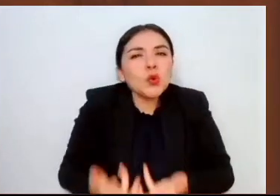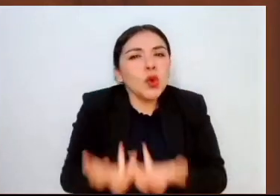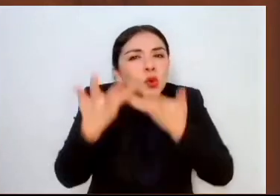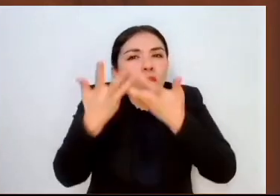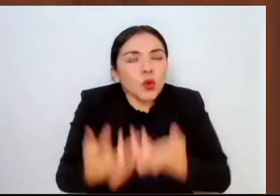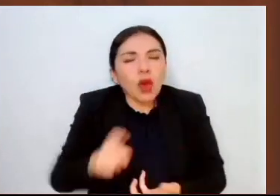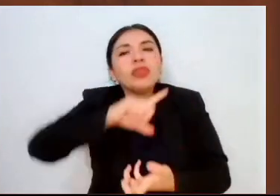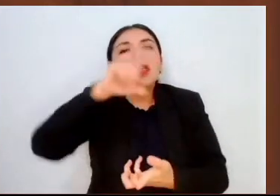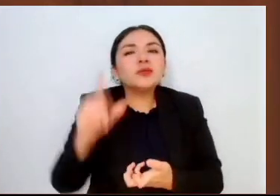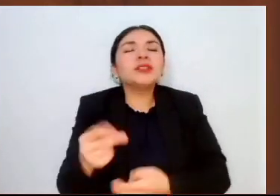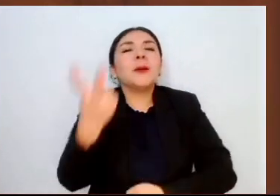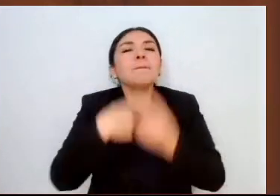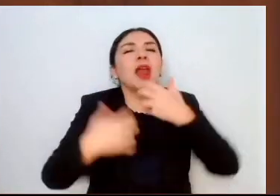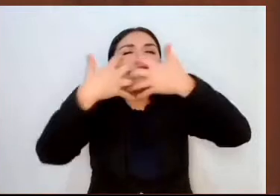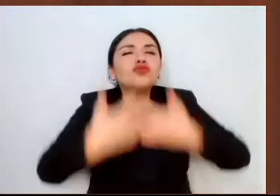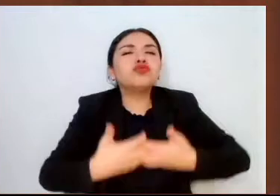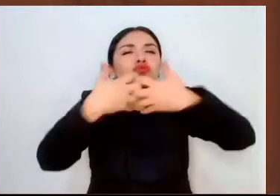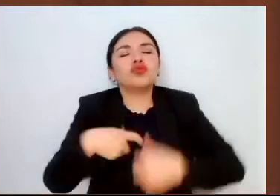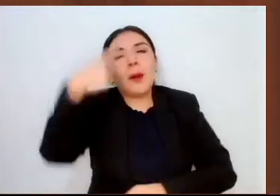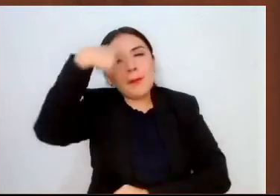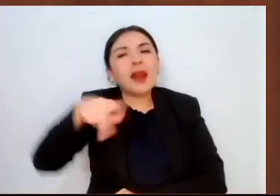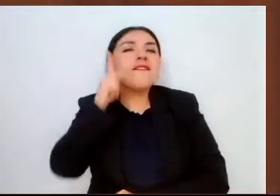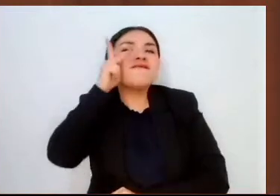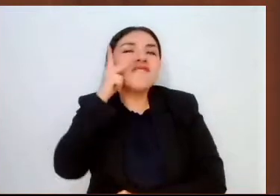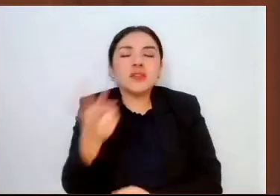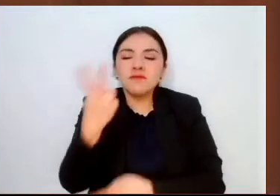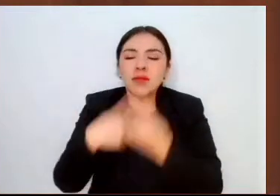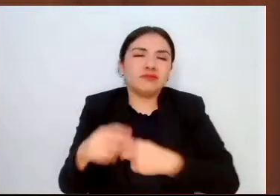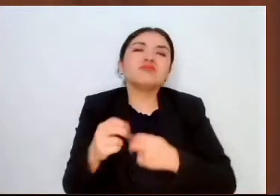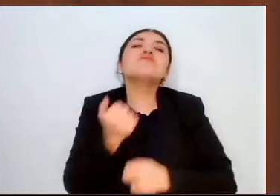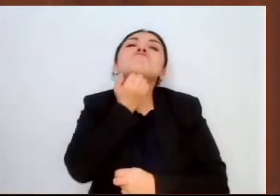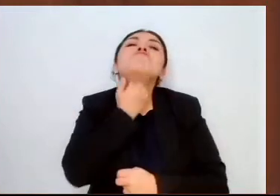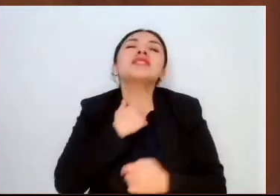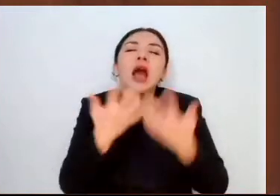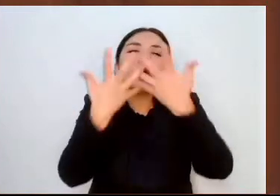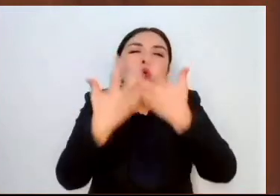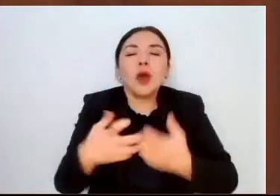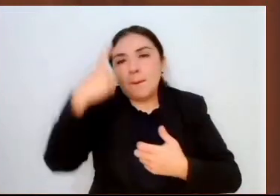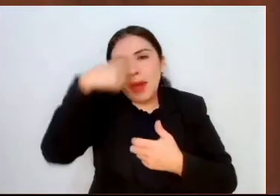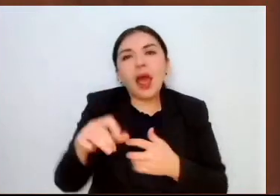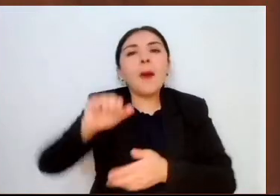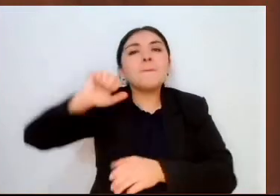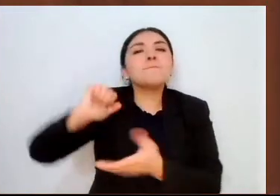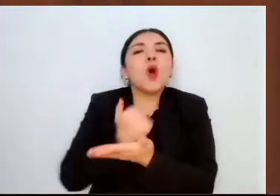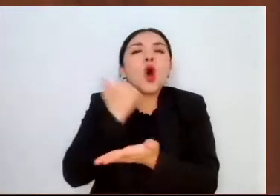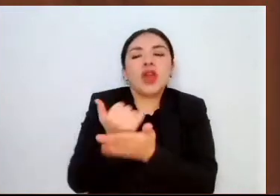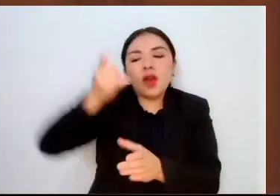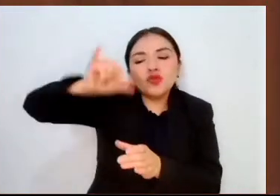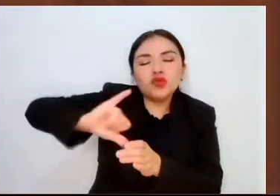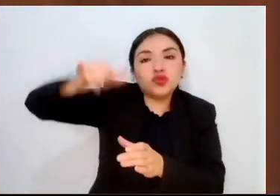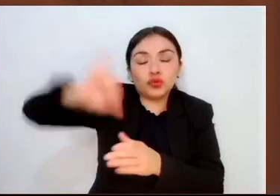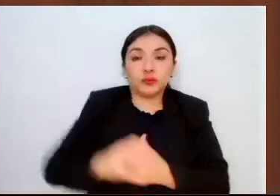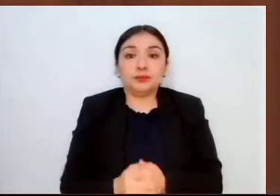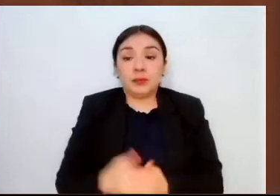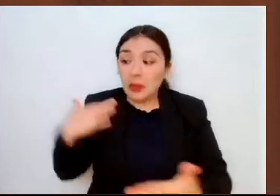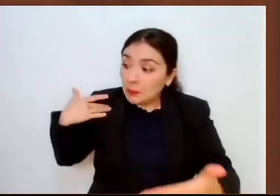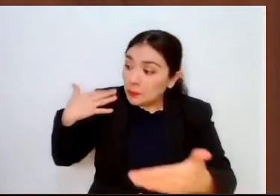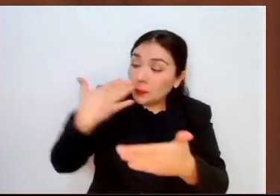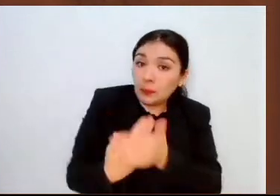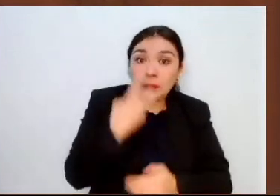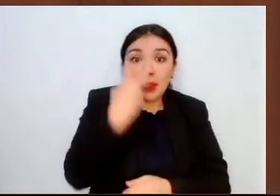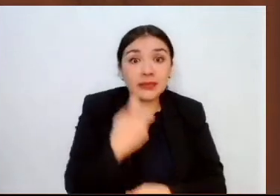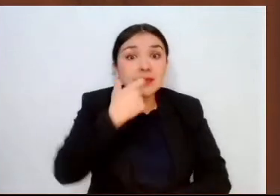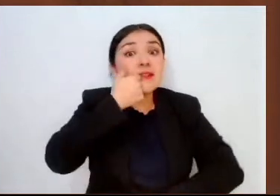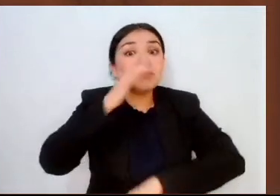destilación y el embotellamiento para su comercialización. En lo que va de la administración, se tiene registrado